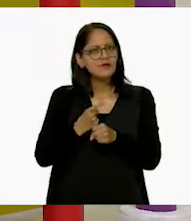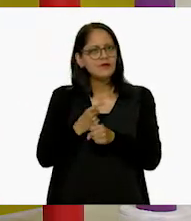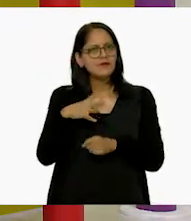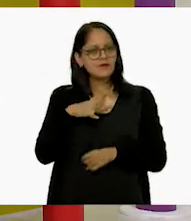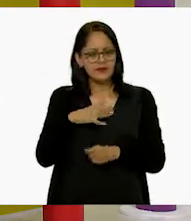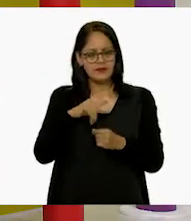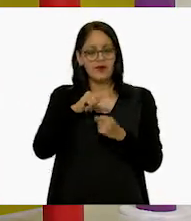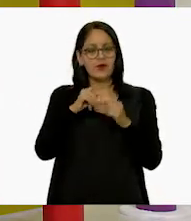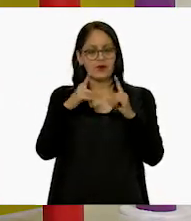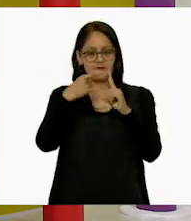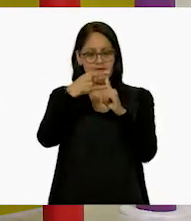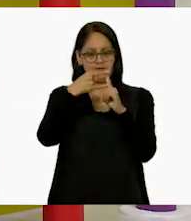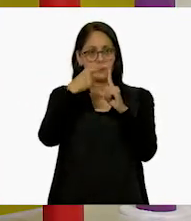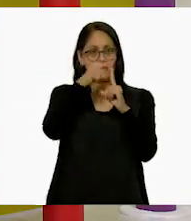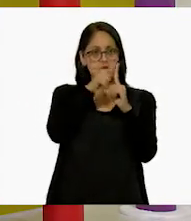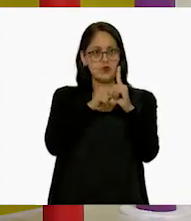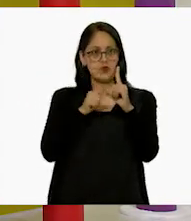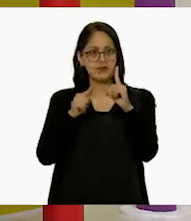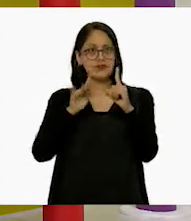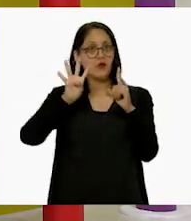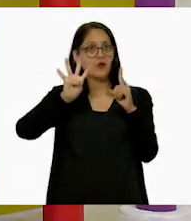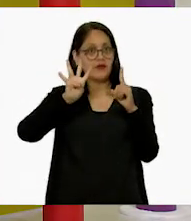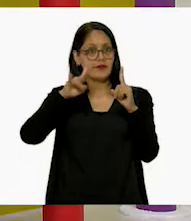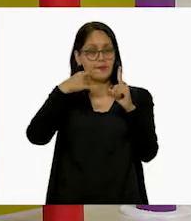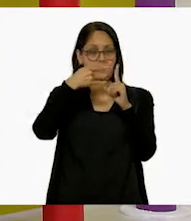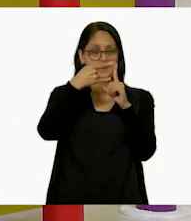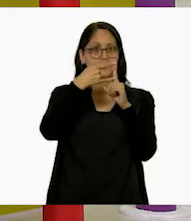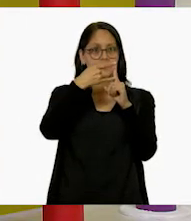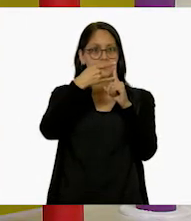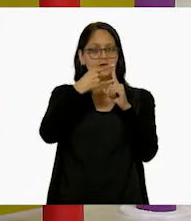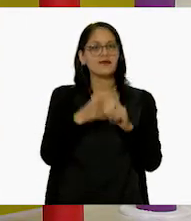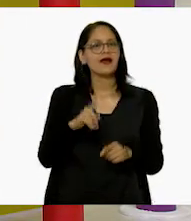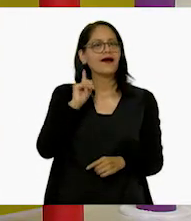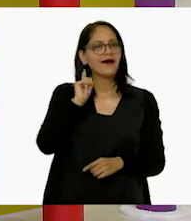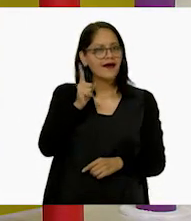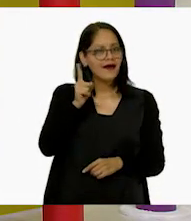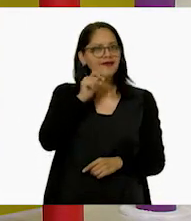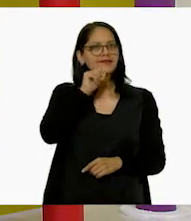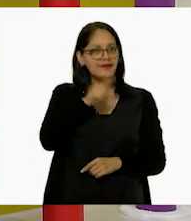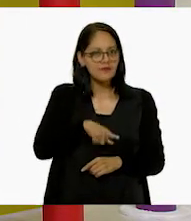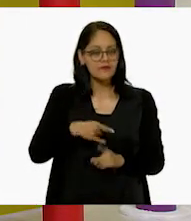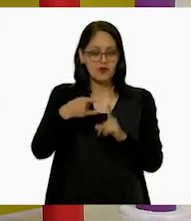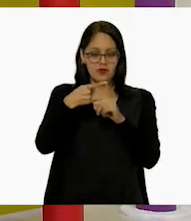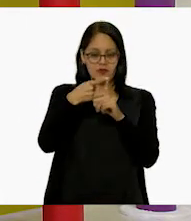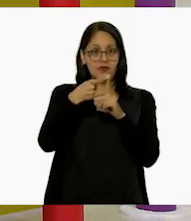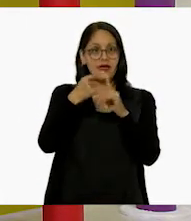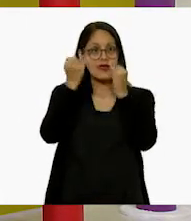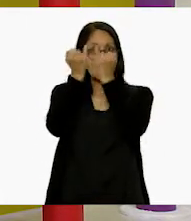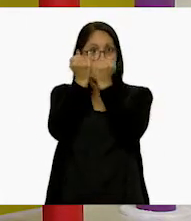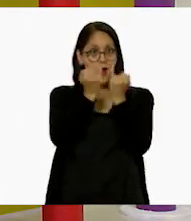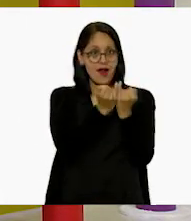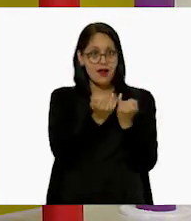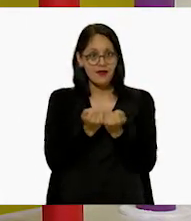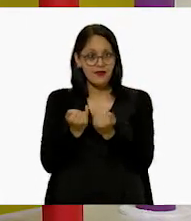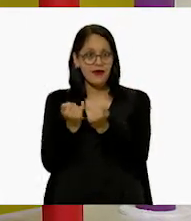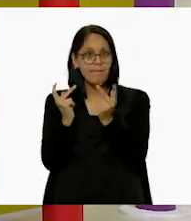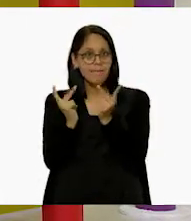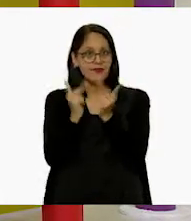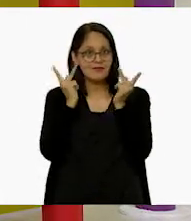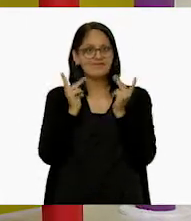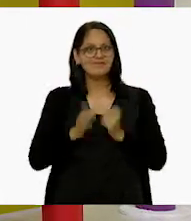cuatro lados y tiene cuatro lados. Ah, claro. Y todos son del mismo tamaño.